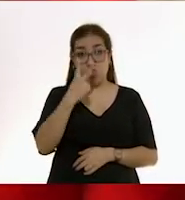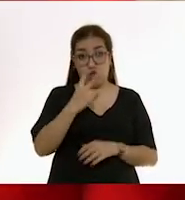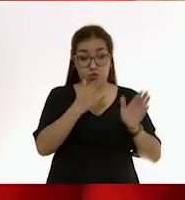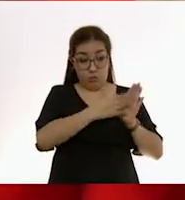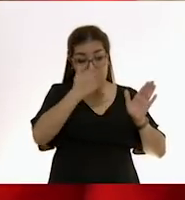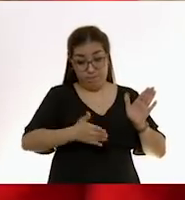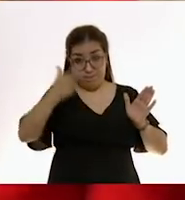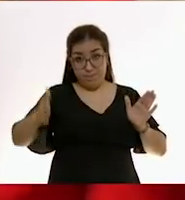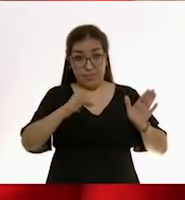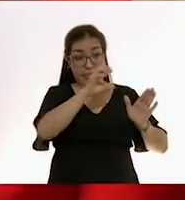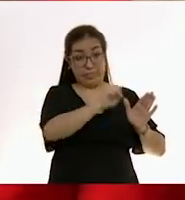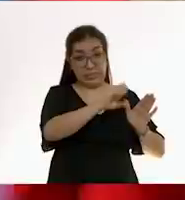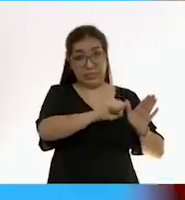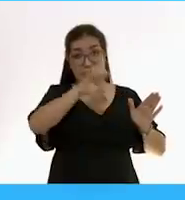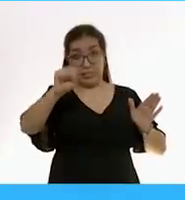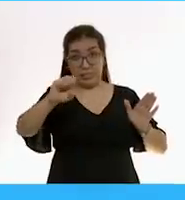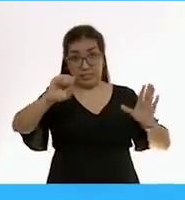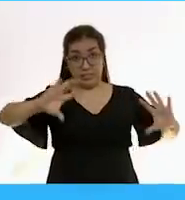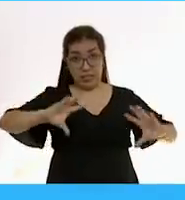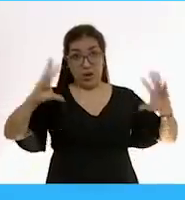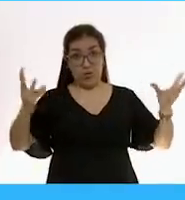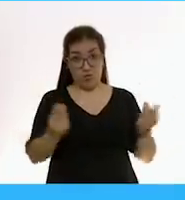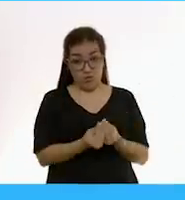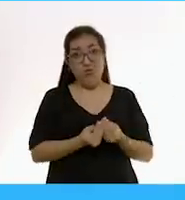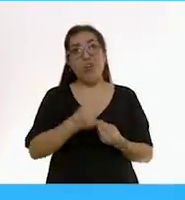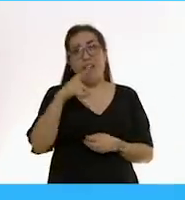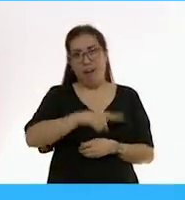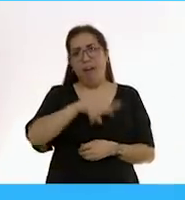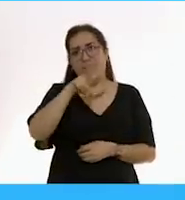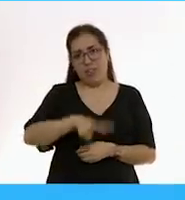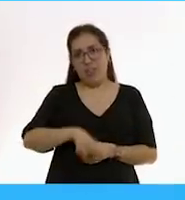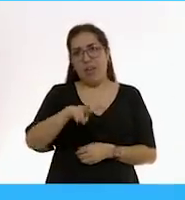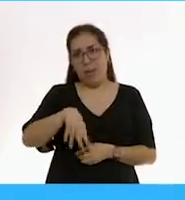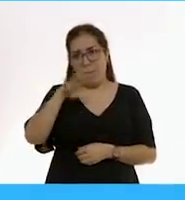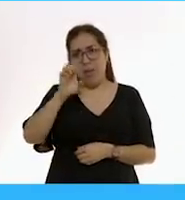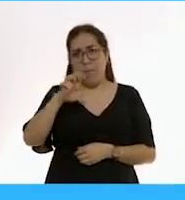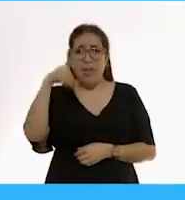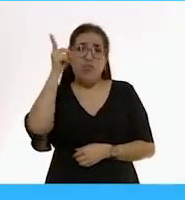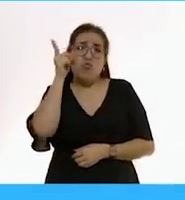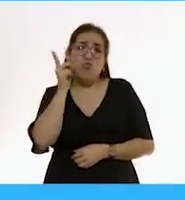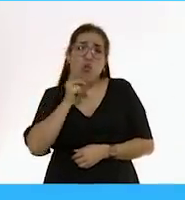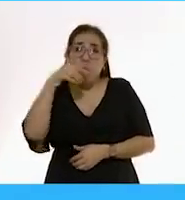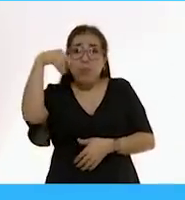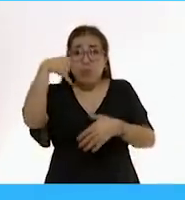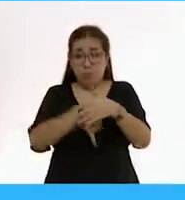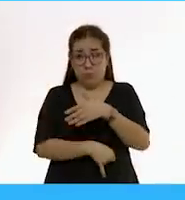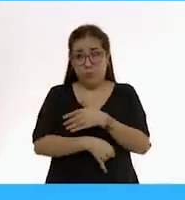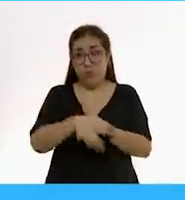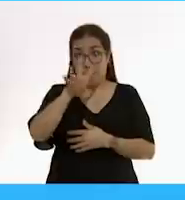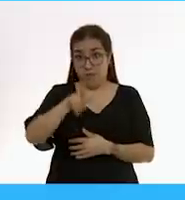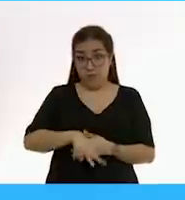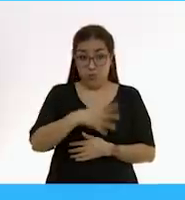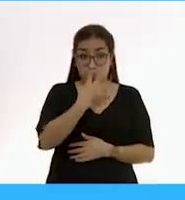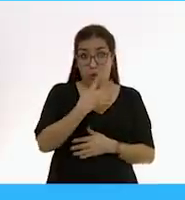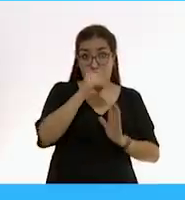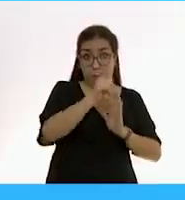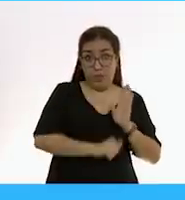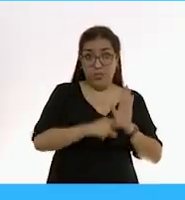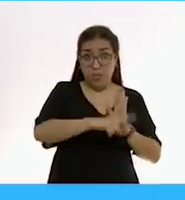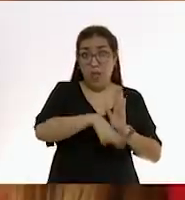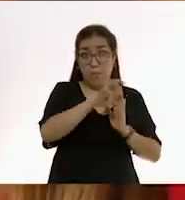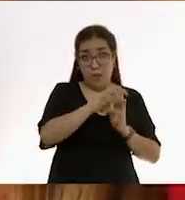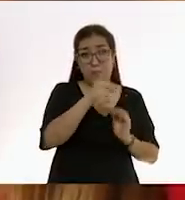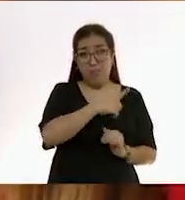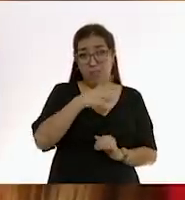sueño de otros 60 minutos, el bebé está profundamente dormido. Es muy importante en estos primeros cuatro meses de vida que el bebé duerma